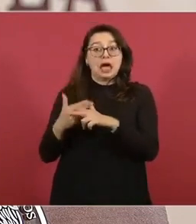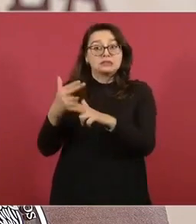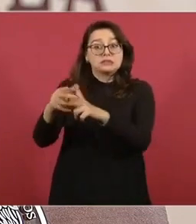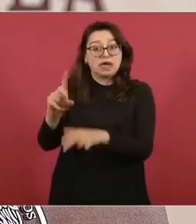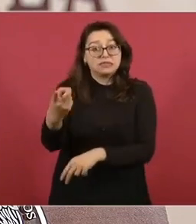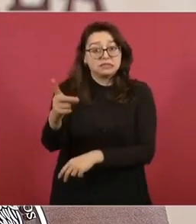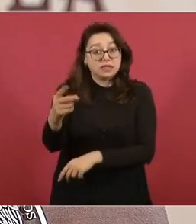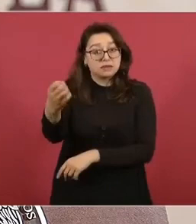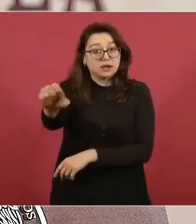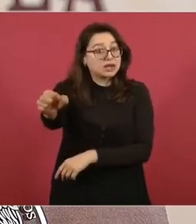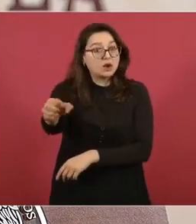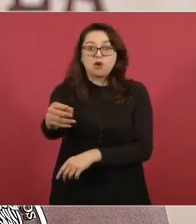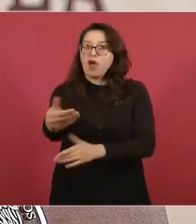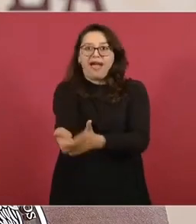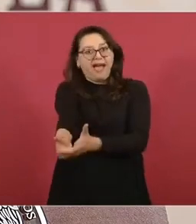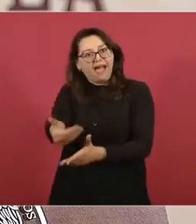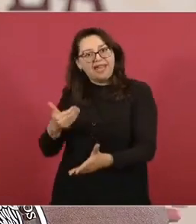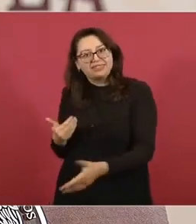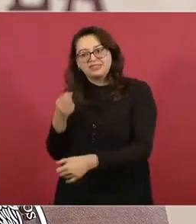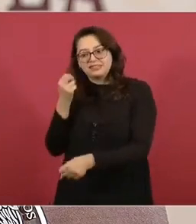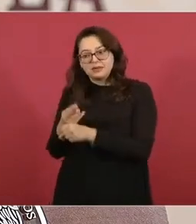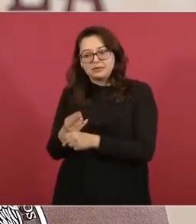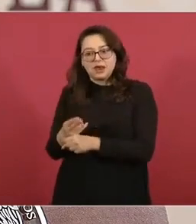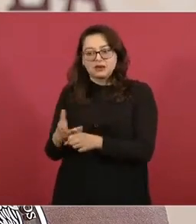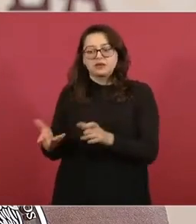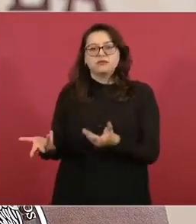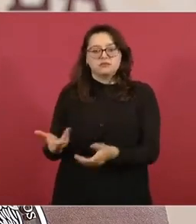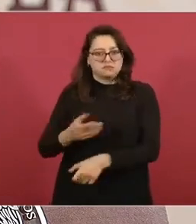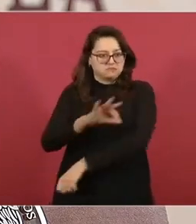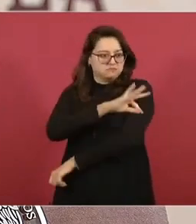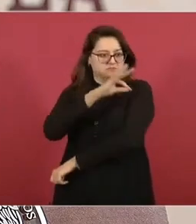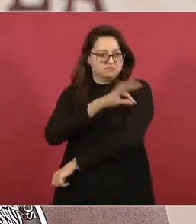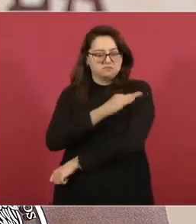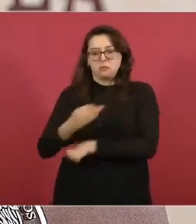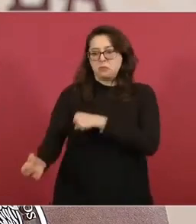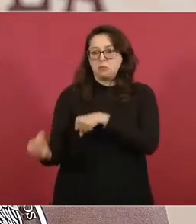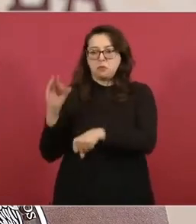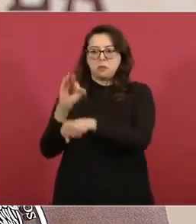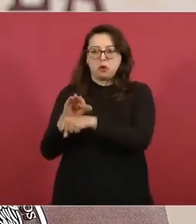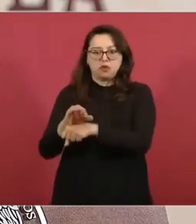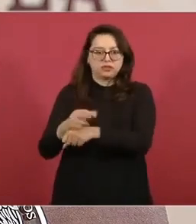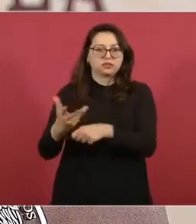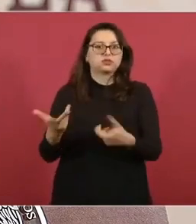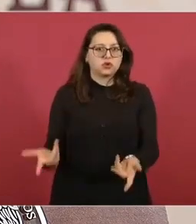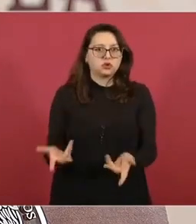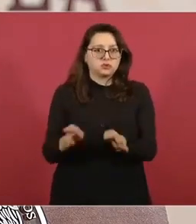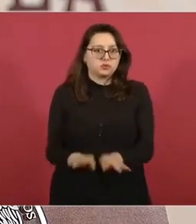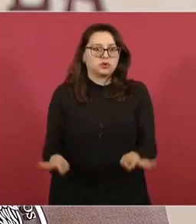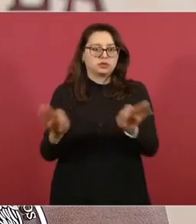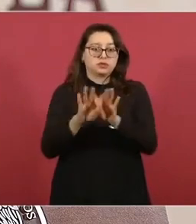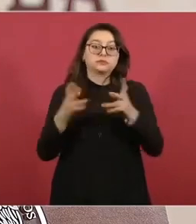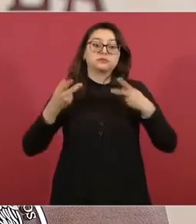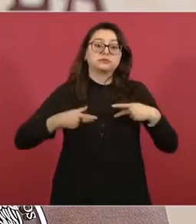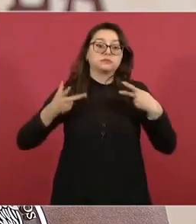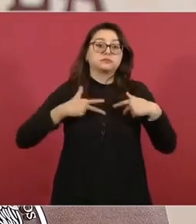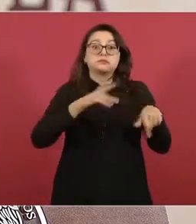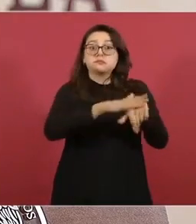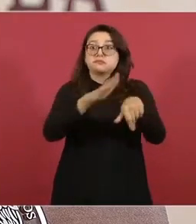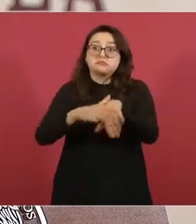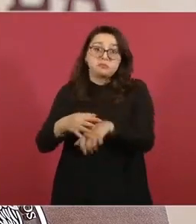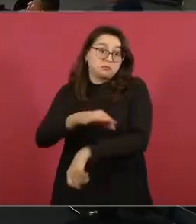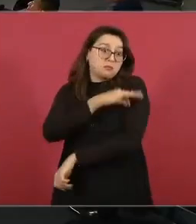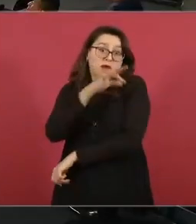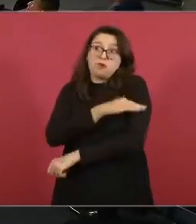es que toda la población esté protegida para toda la época invernal entonces también hacer un llamado a la población la vacuna está